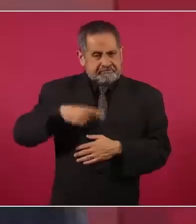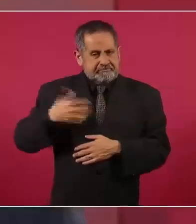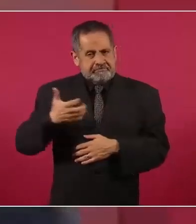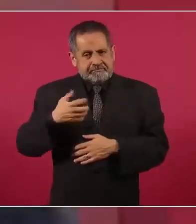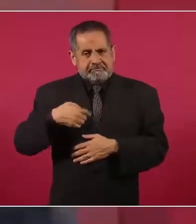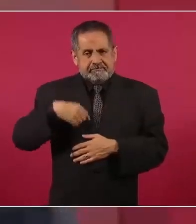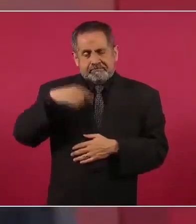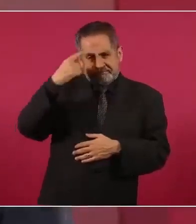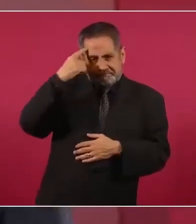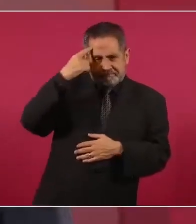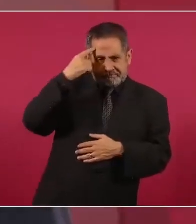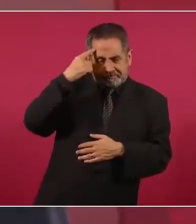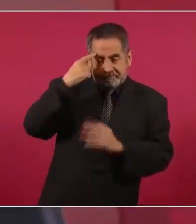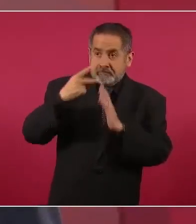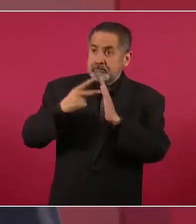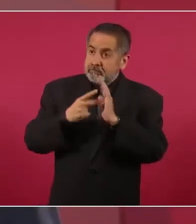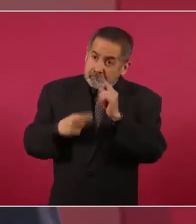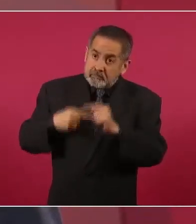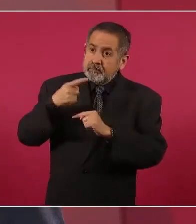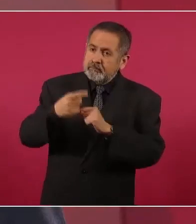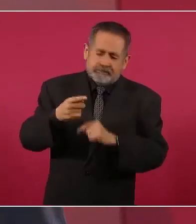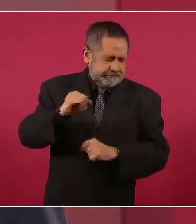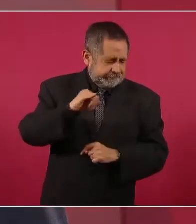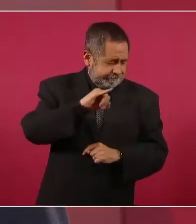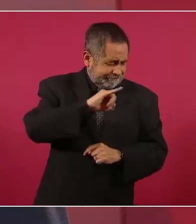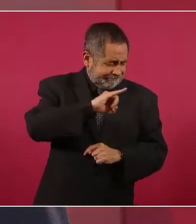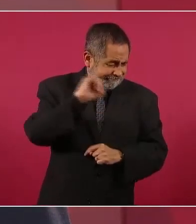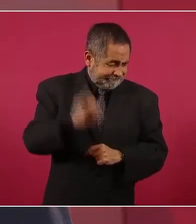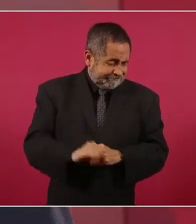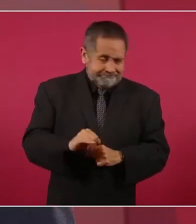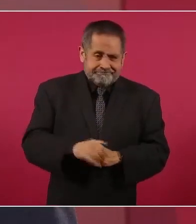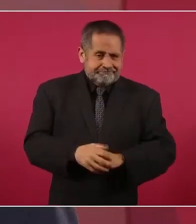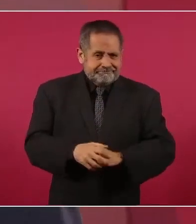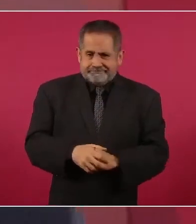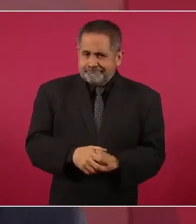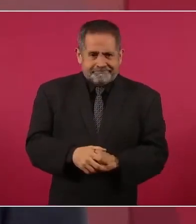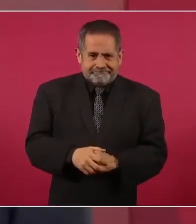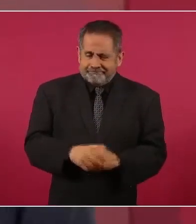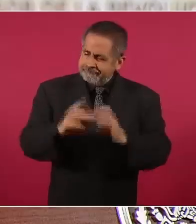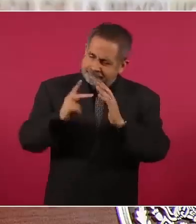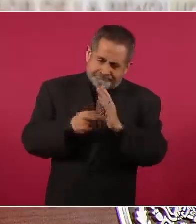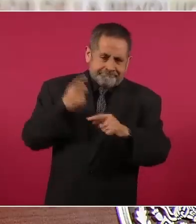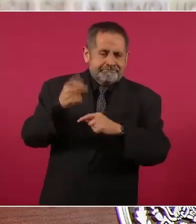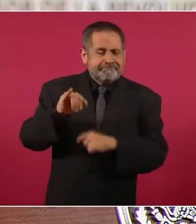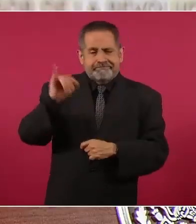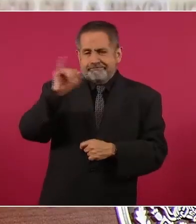que nunca más se repitan